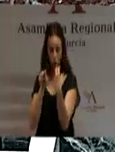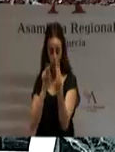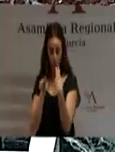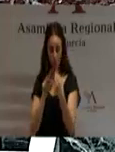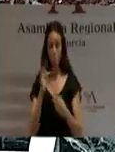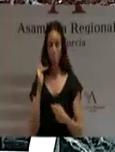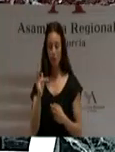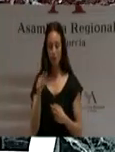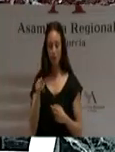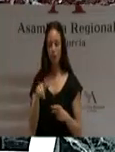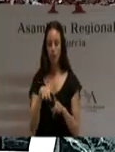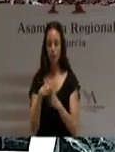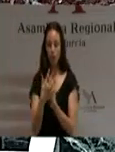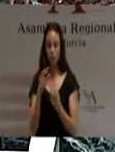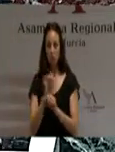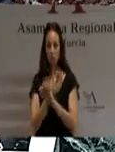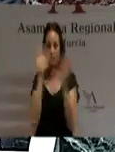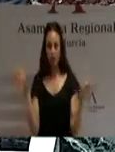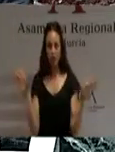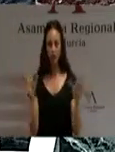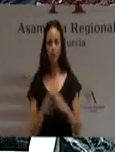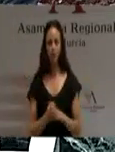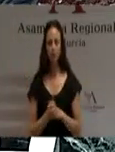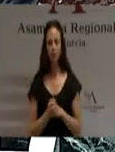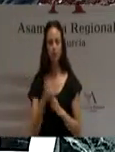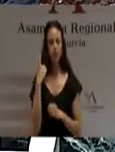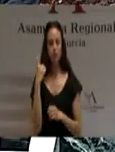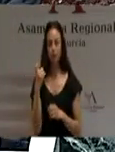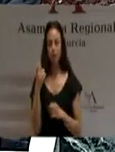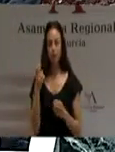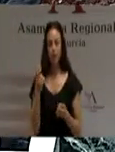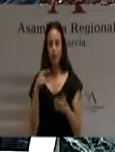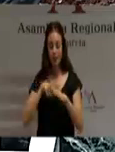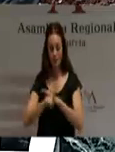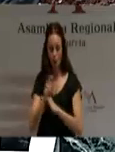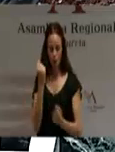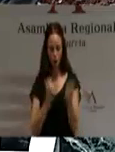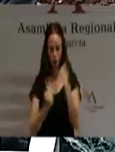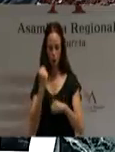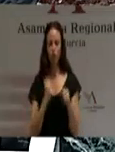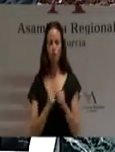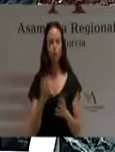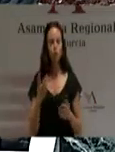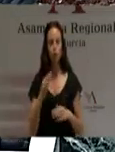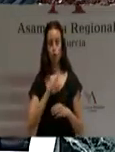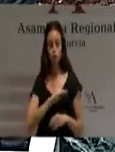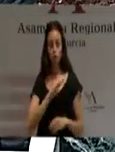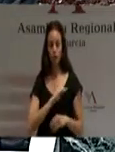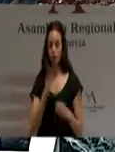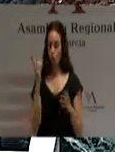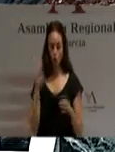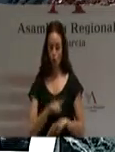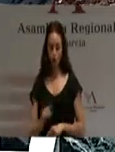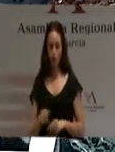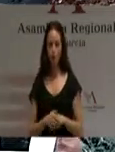incuestionable, necesario para el desarrollo económico regional, no es suficiente. Difícilmente alcanzaríamos un